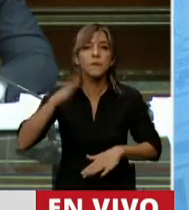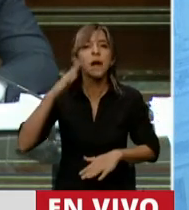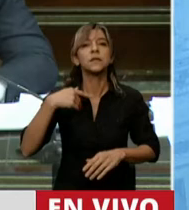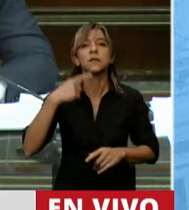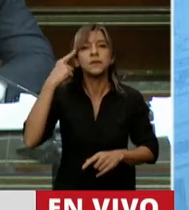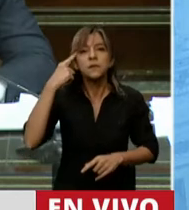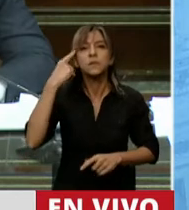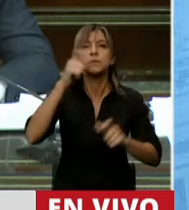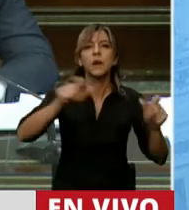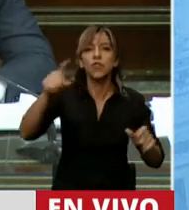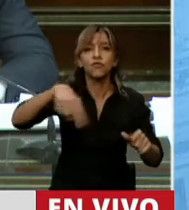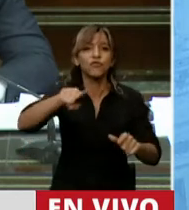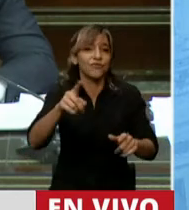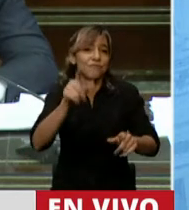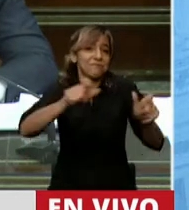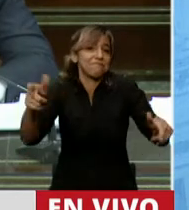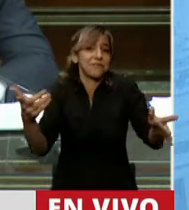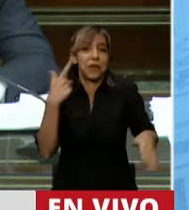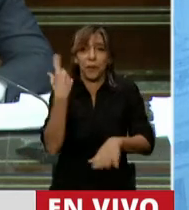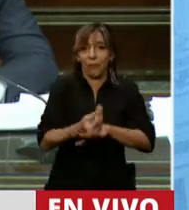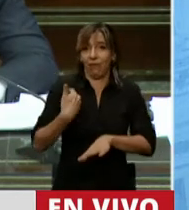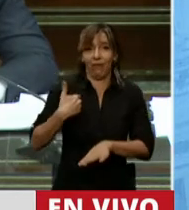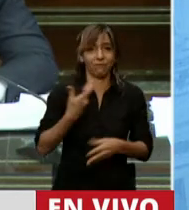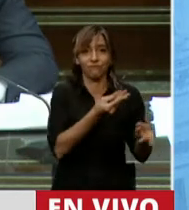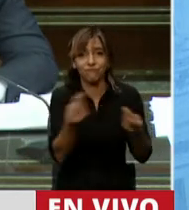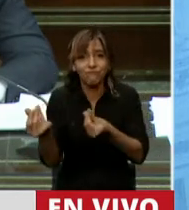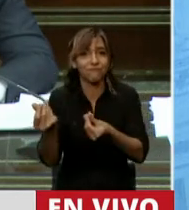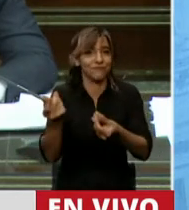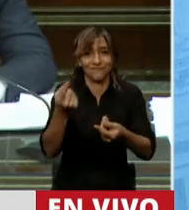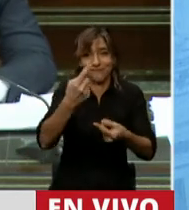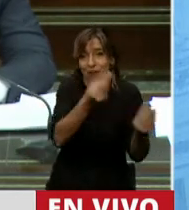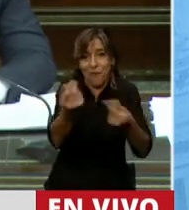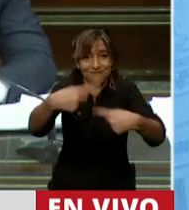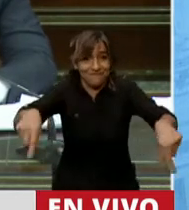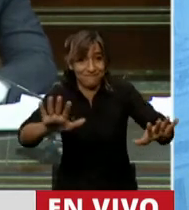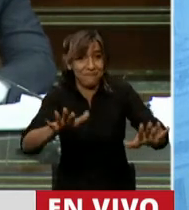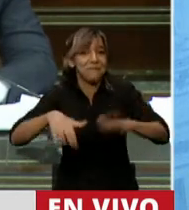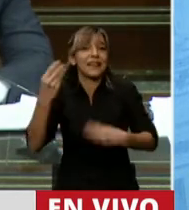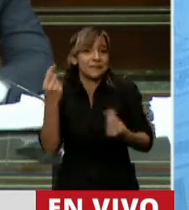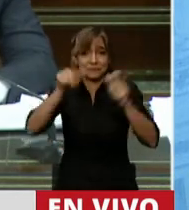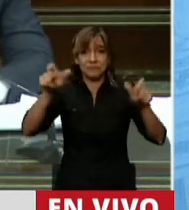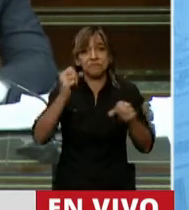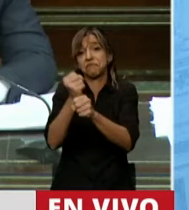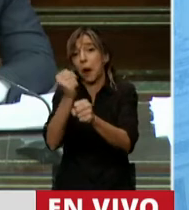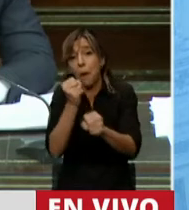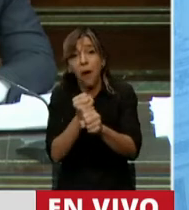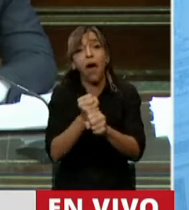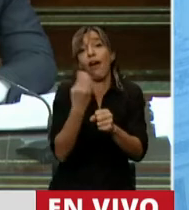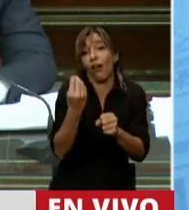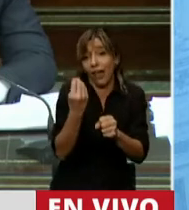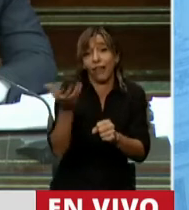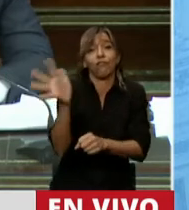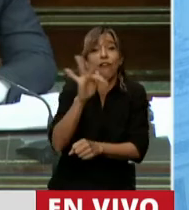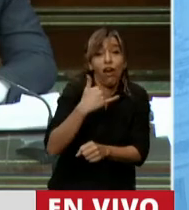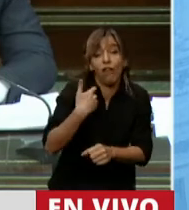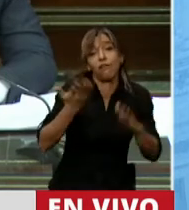a la gran mayoría de los argentinos que vivimos en nuestro país, son aquellos trabajadores y personas que salen a las 6 y media de la